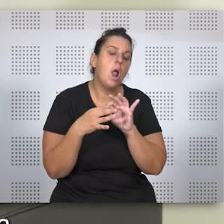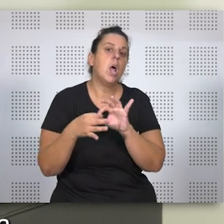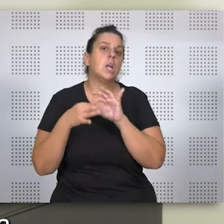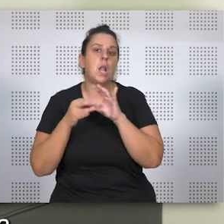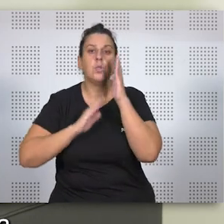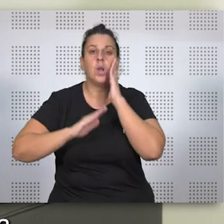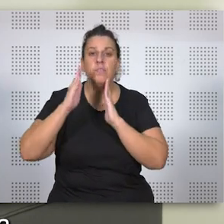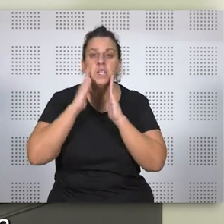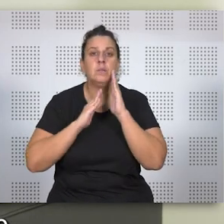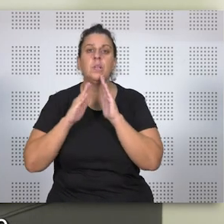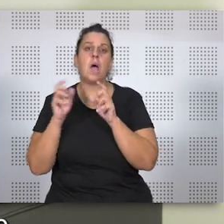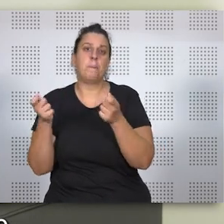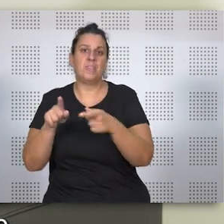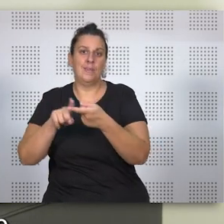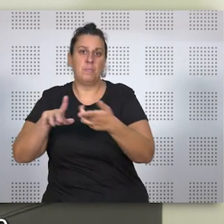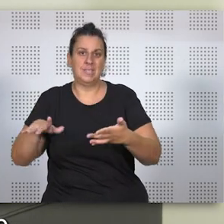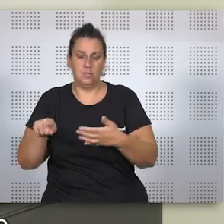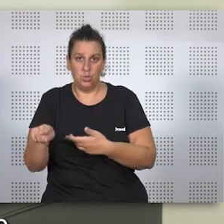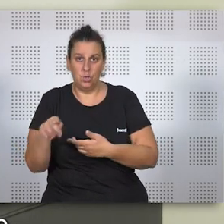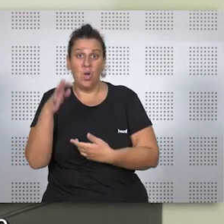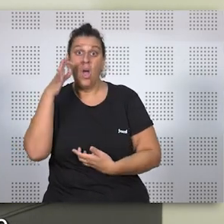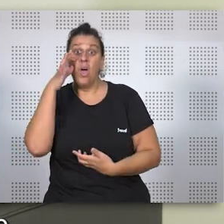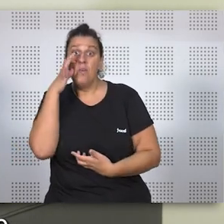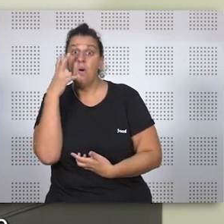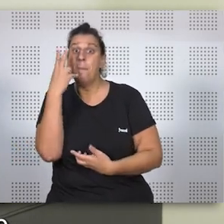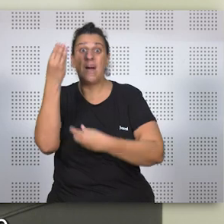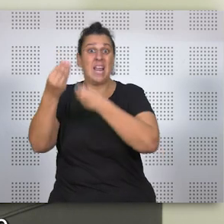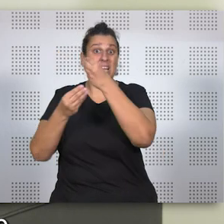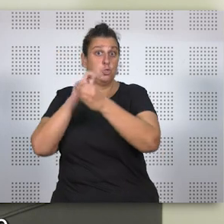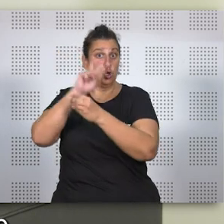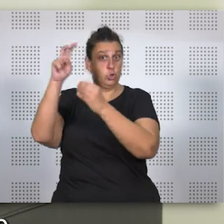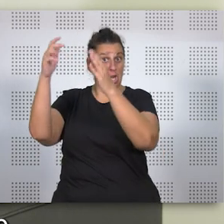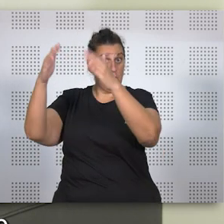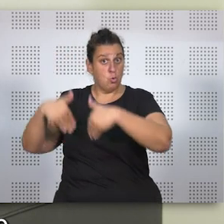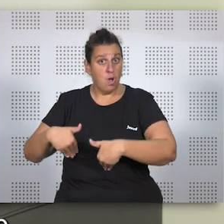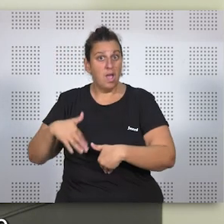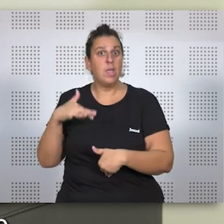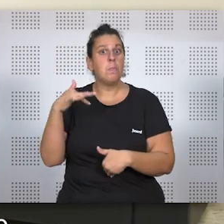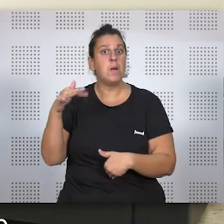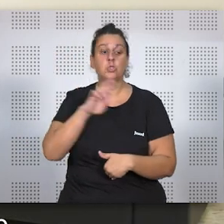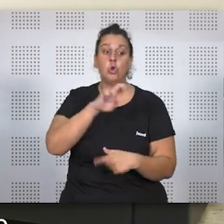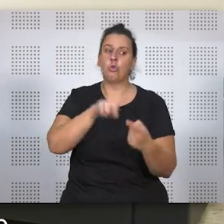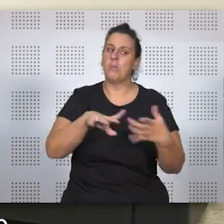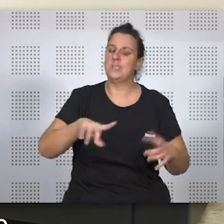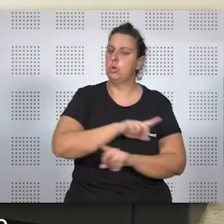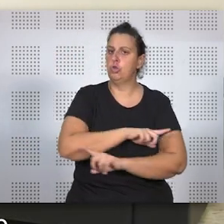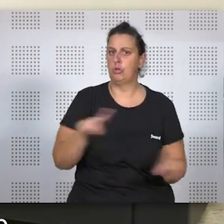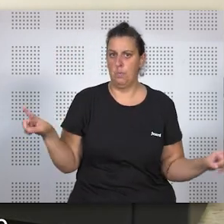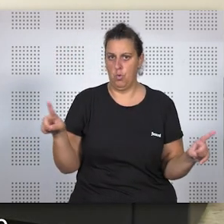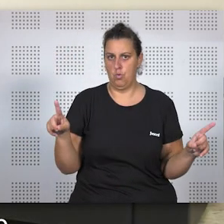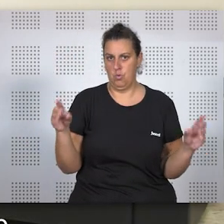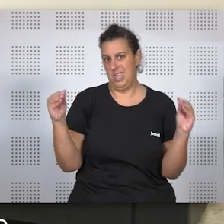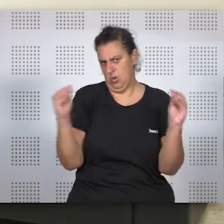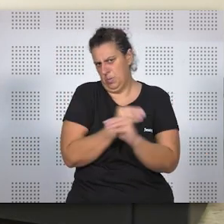de afectividad a la conyugal, por quien no haya constituido otra pareja de hecho, ni tampoco haya constituido un matrimonio, claro, sería